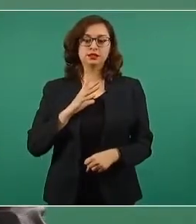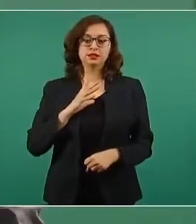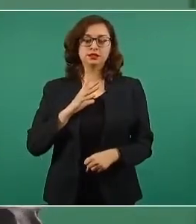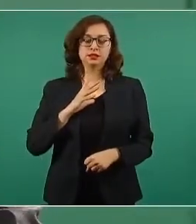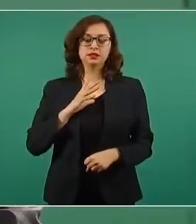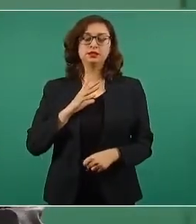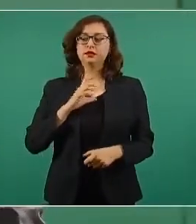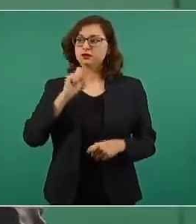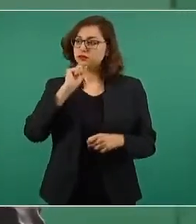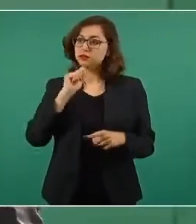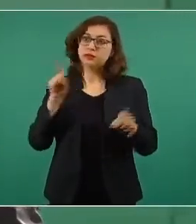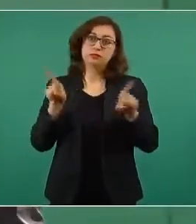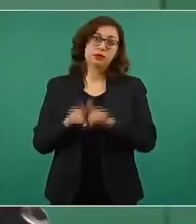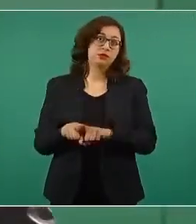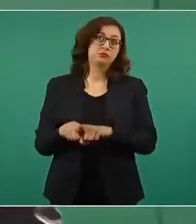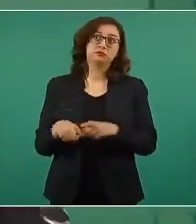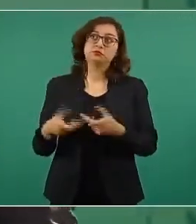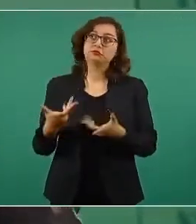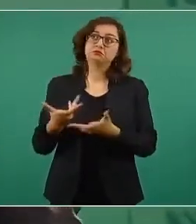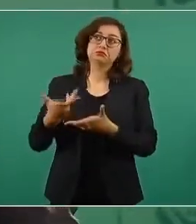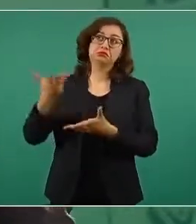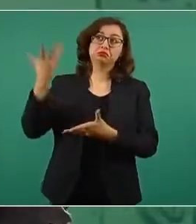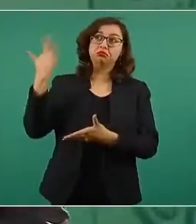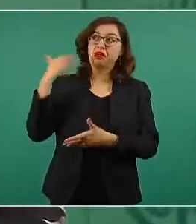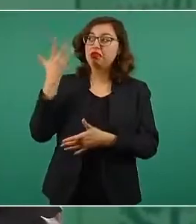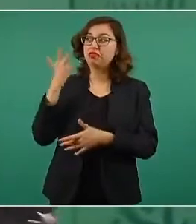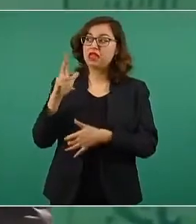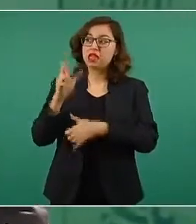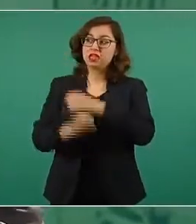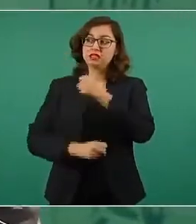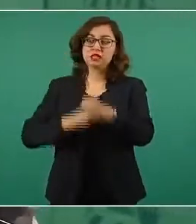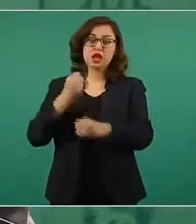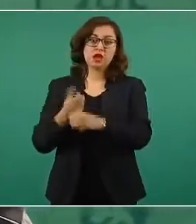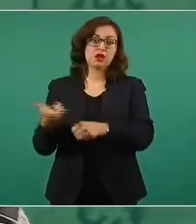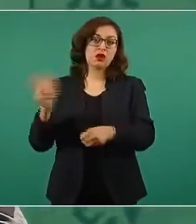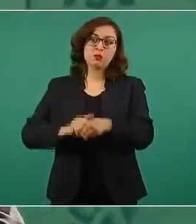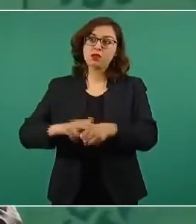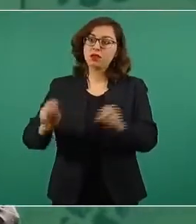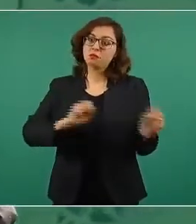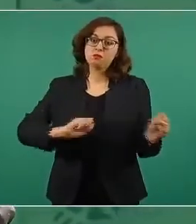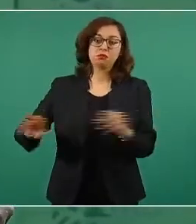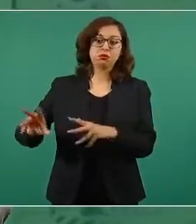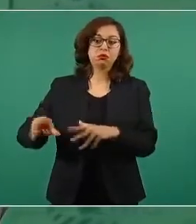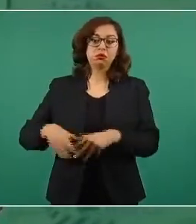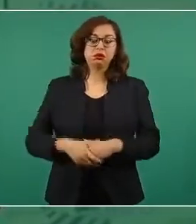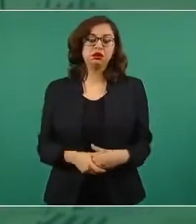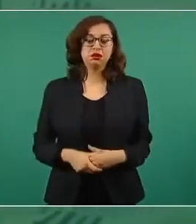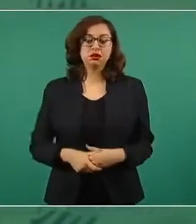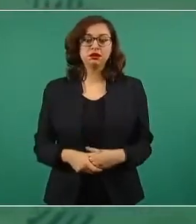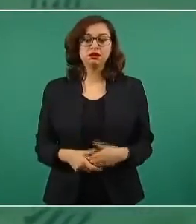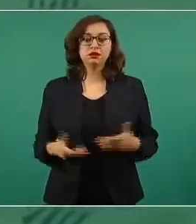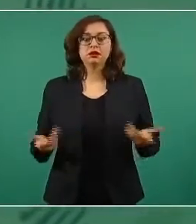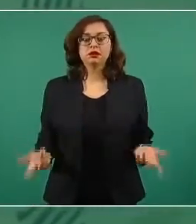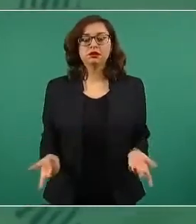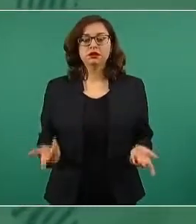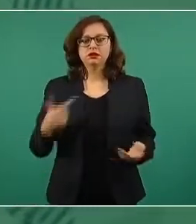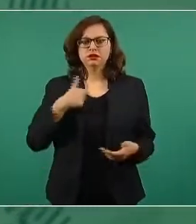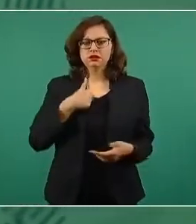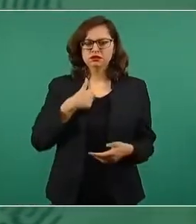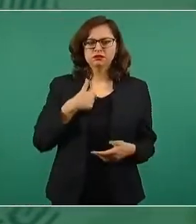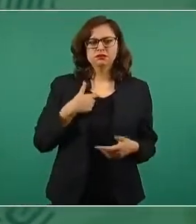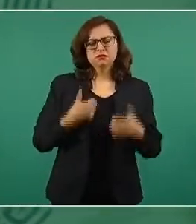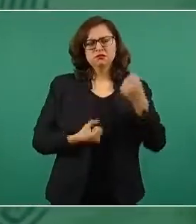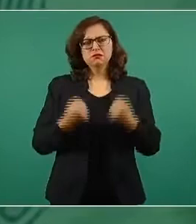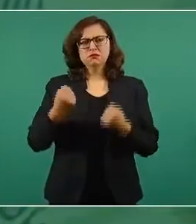también abandonado desde hace diez años aproximadamente. Y iba yo con Cuitlago y le digo, y